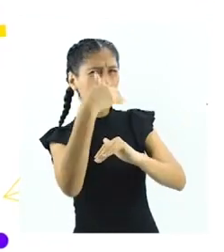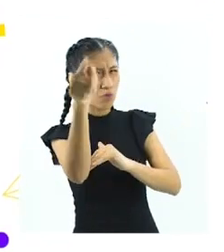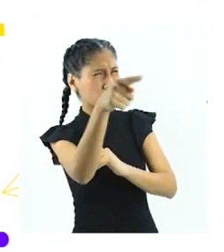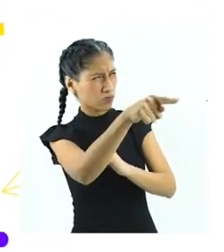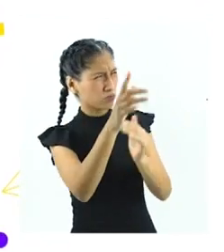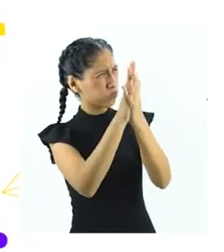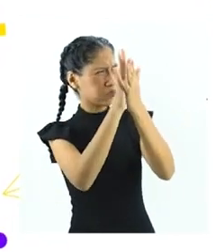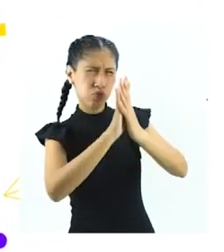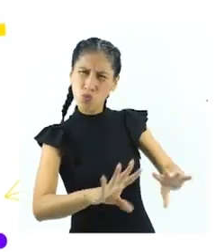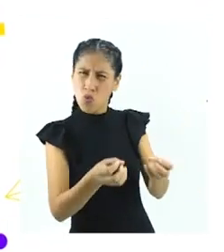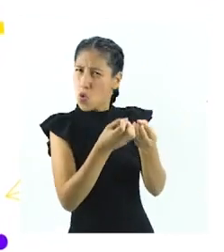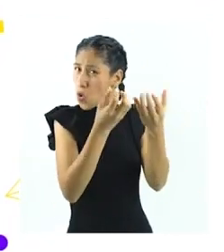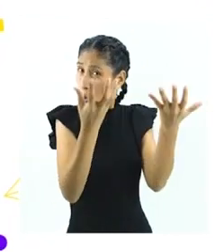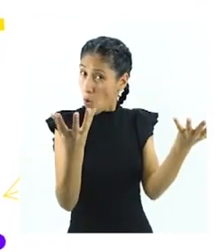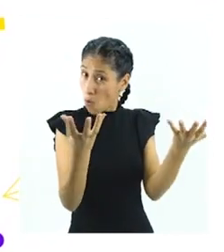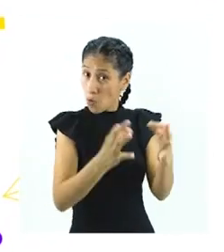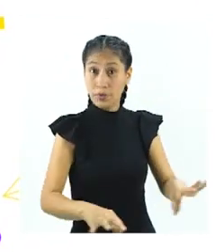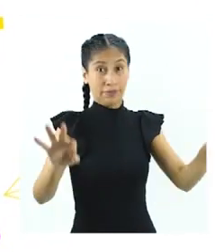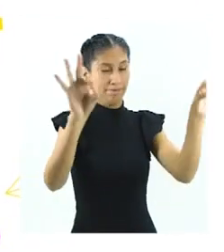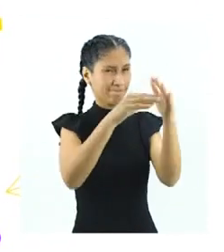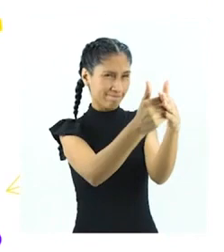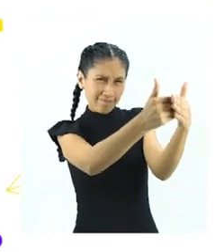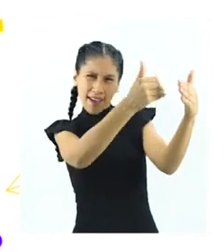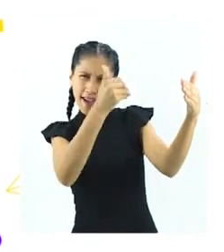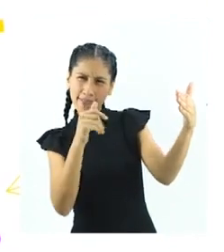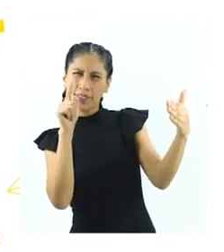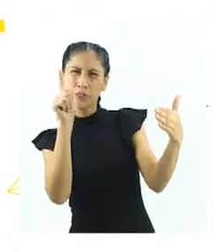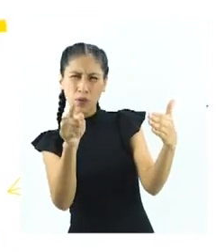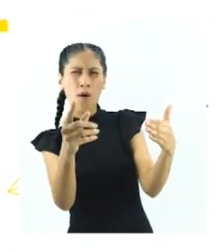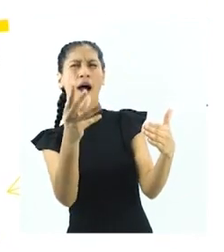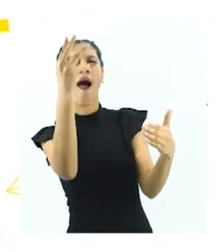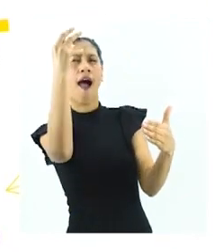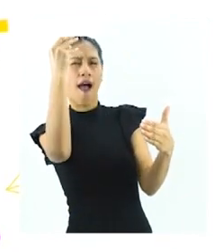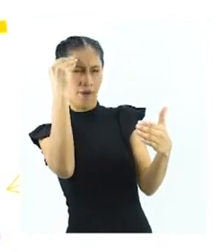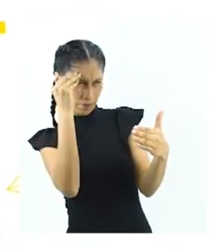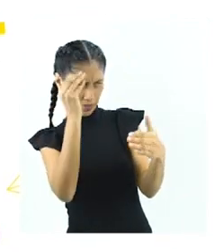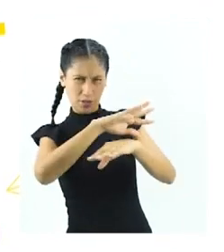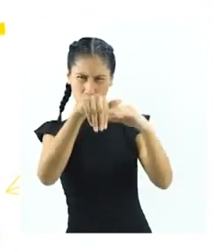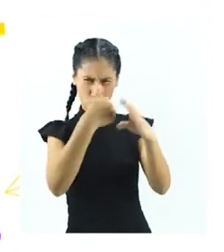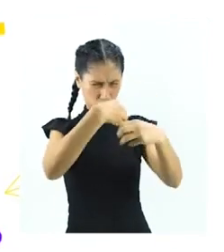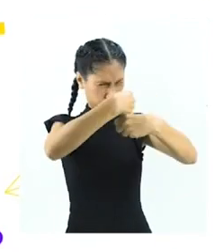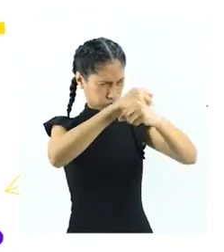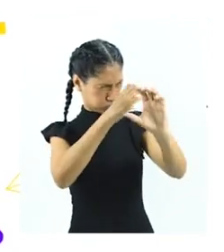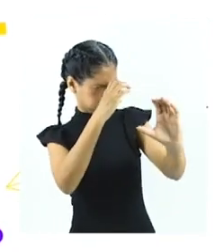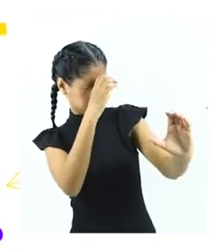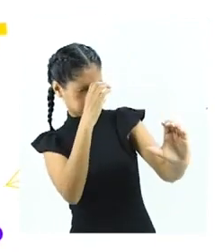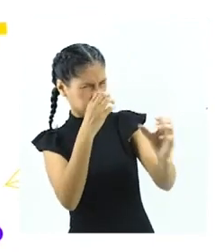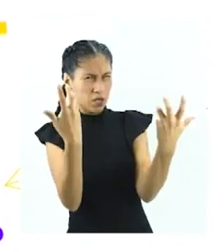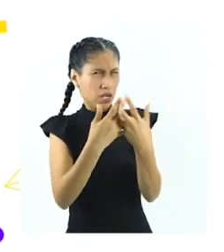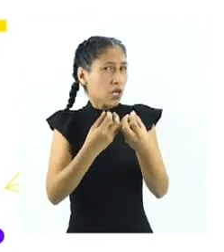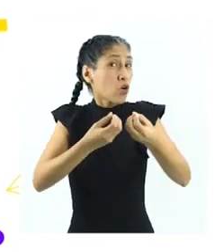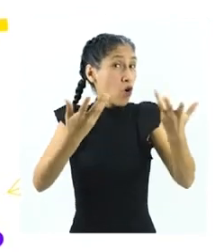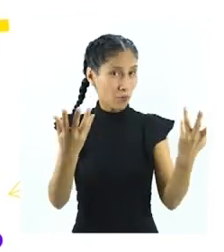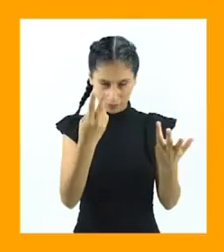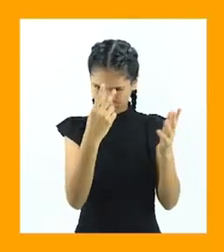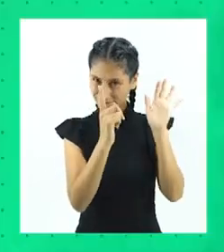Pero para eso es importante conocer los pasos clave que el método científico tiene. Veamos.